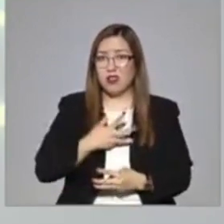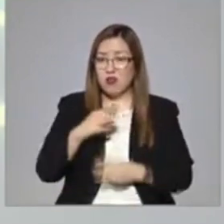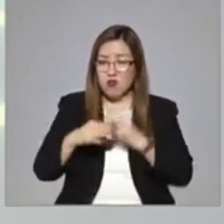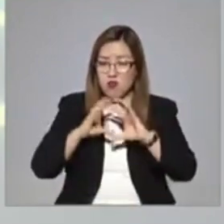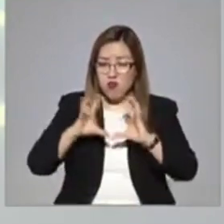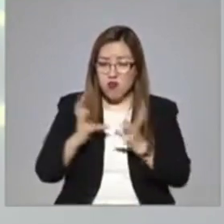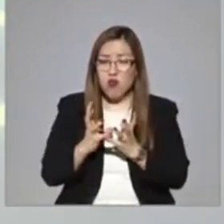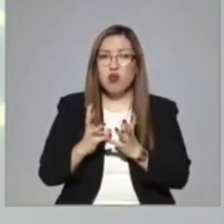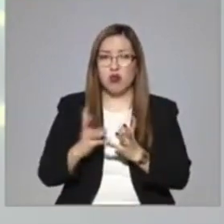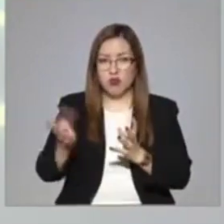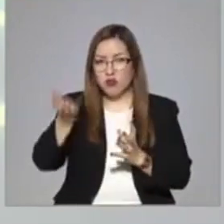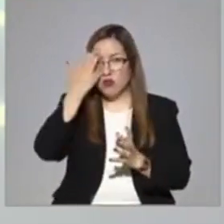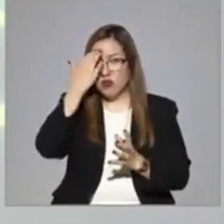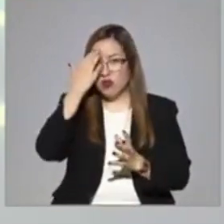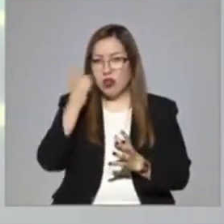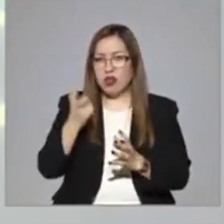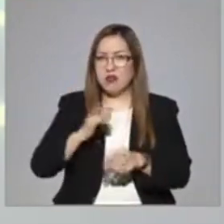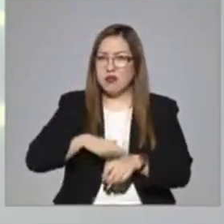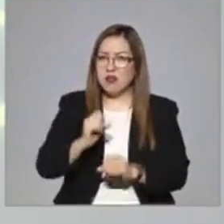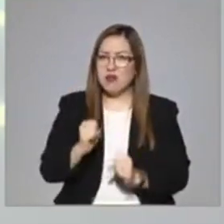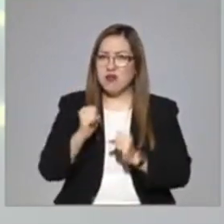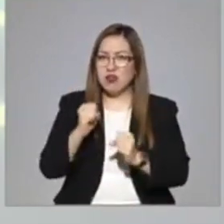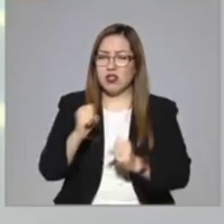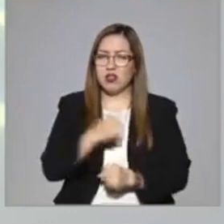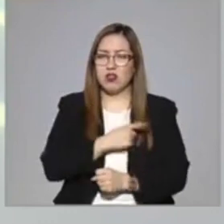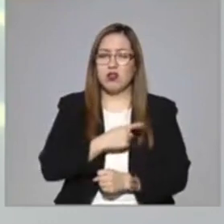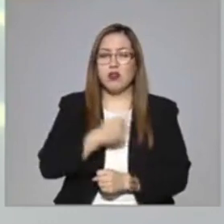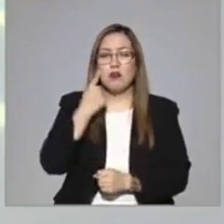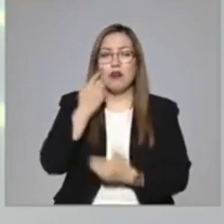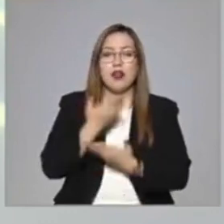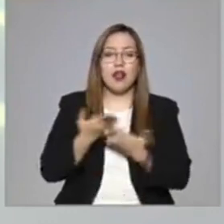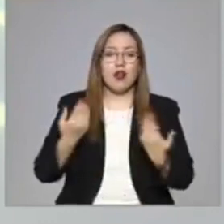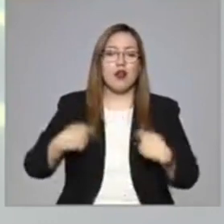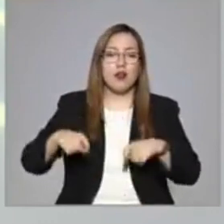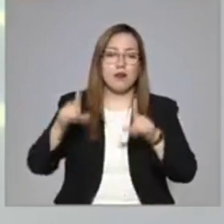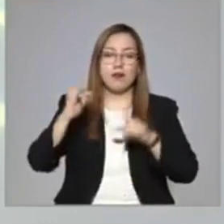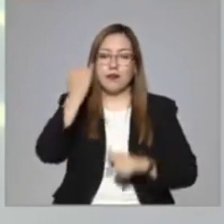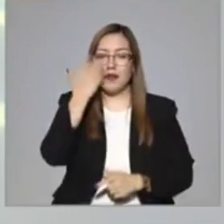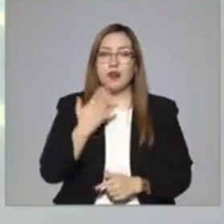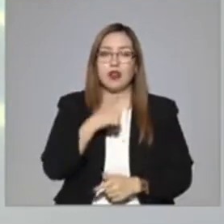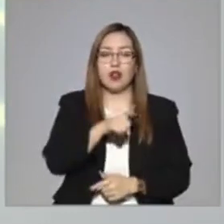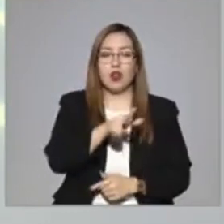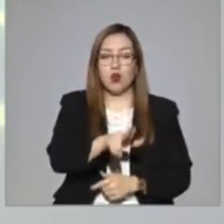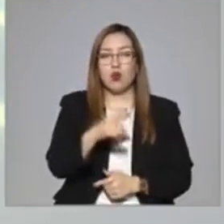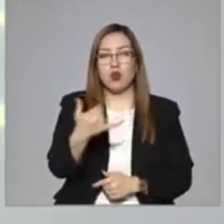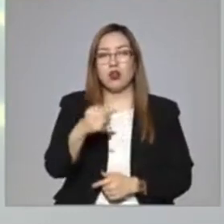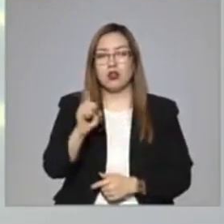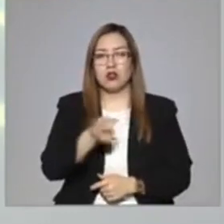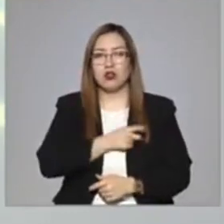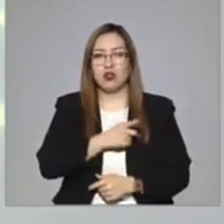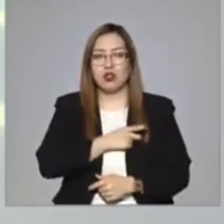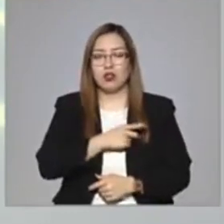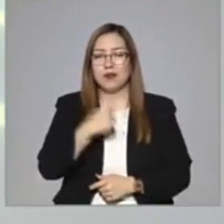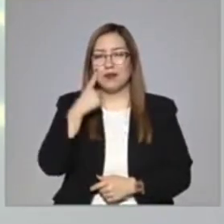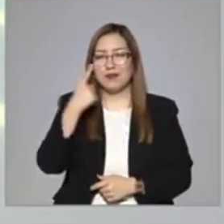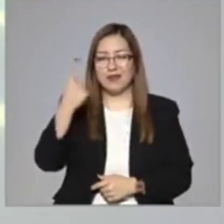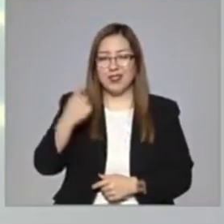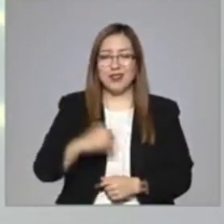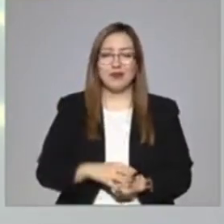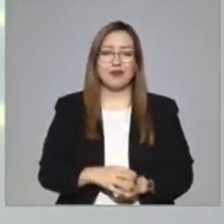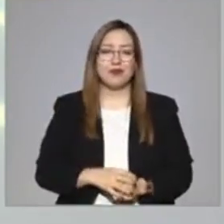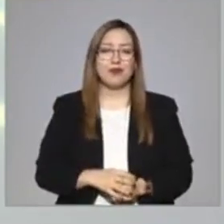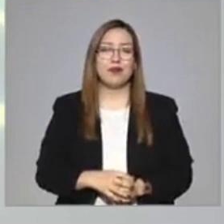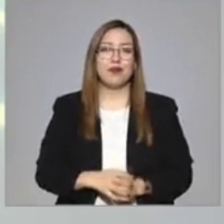acentúa esta soledad. Vamos a ver estas imágenes de Lu y Solito, que tomamos ahí en una función, ahí en la